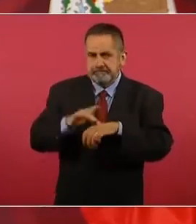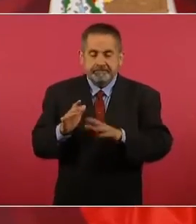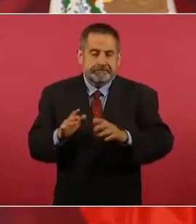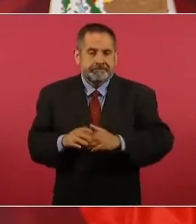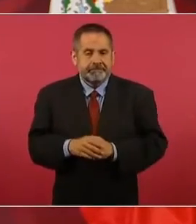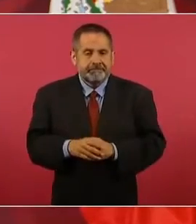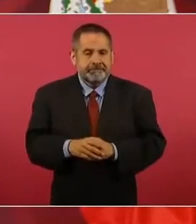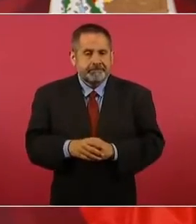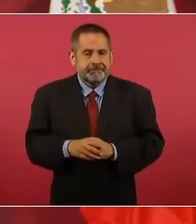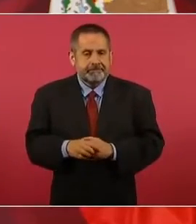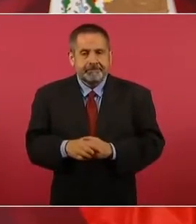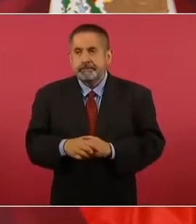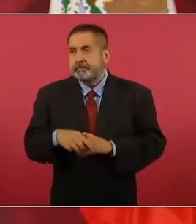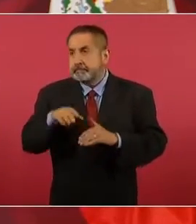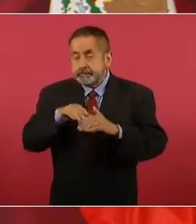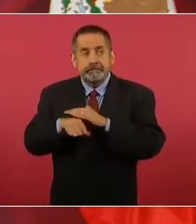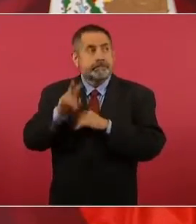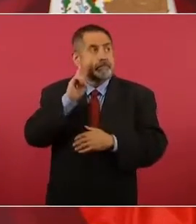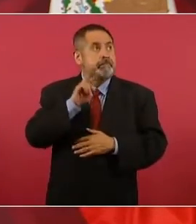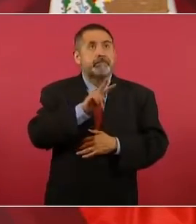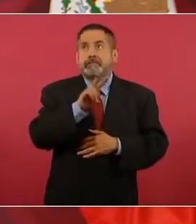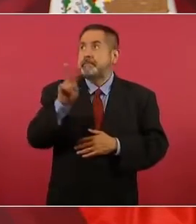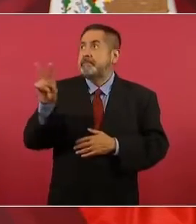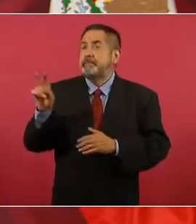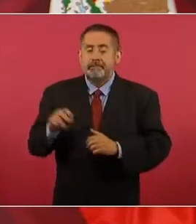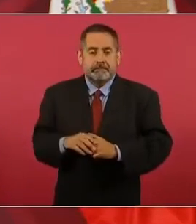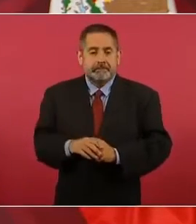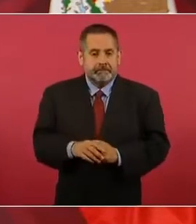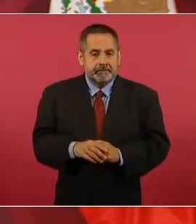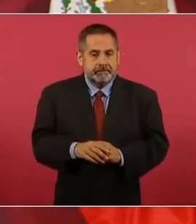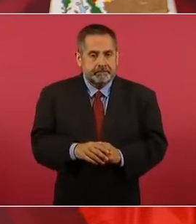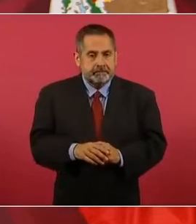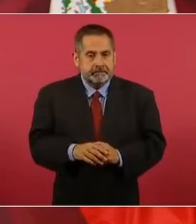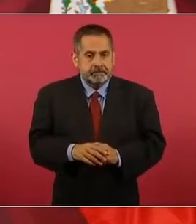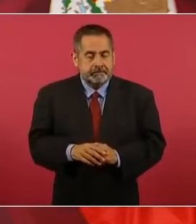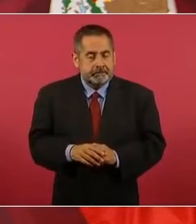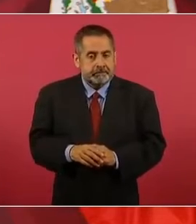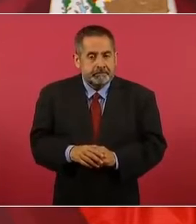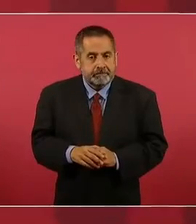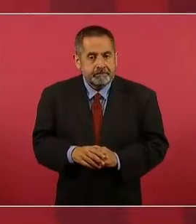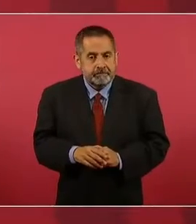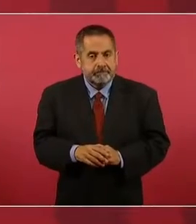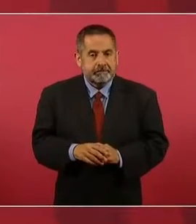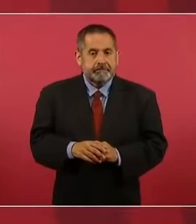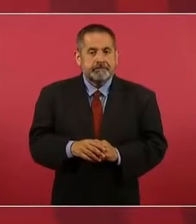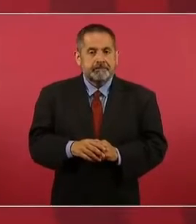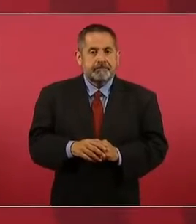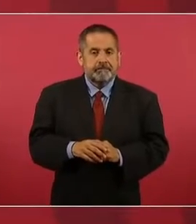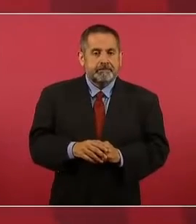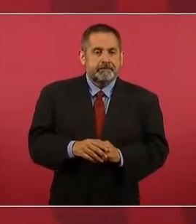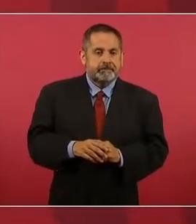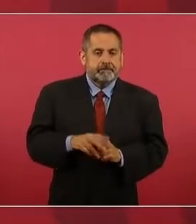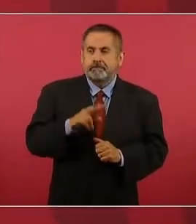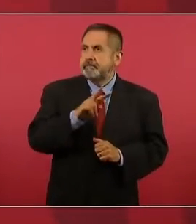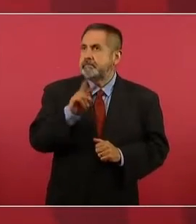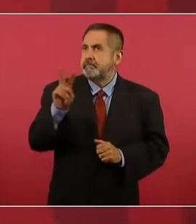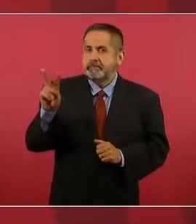Entonces, ya cuando entré para que se les